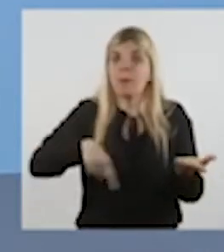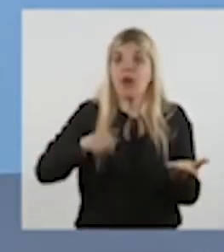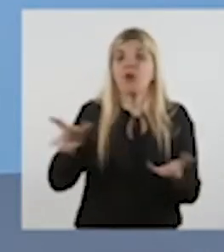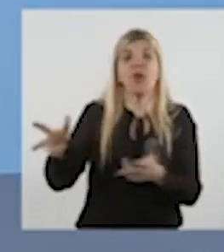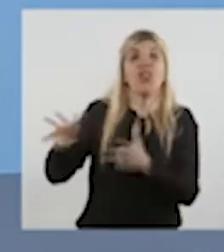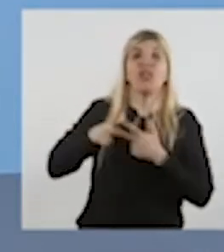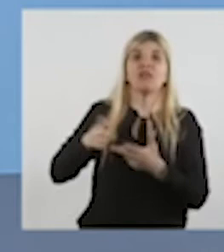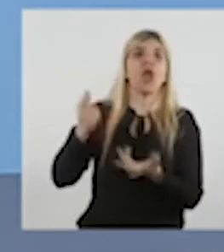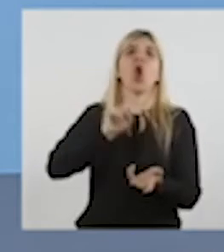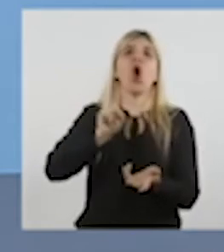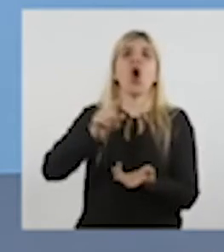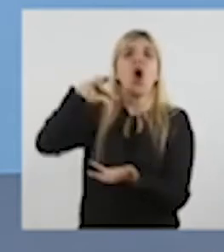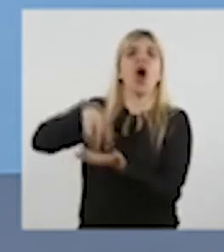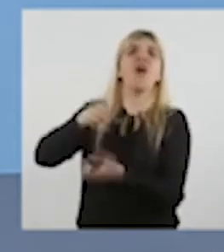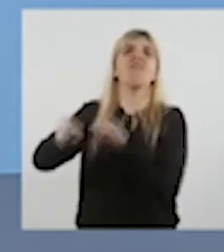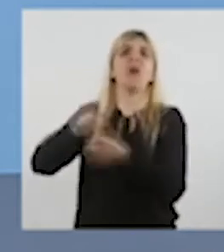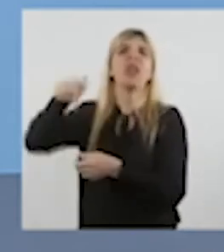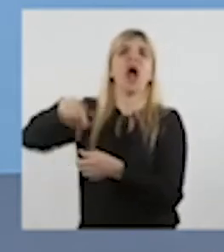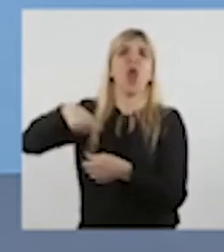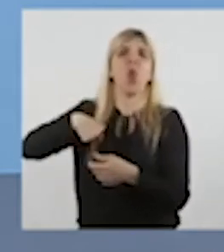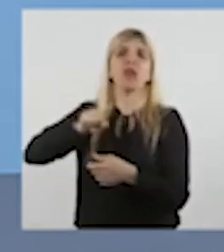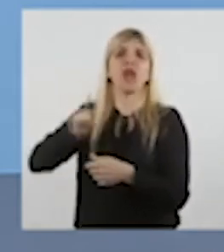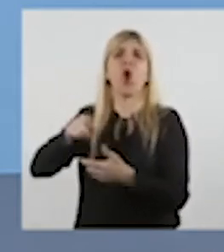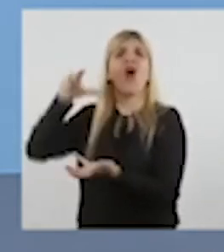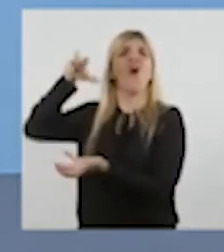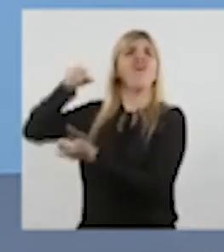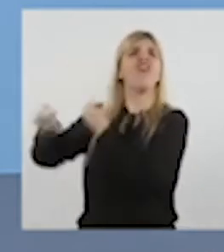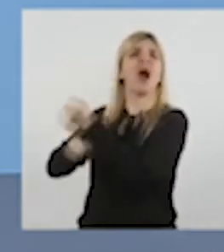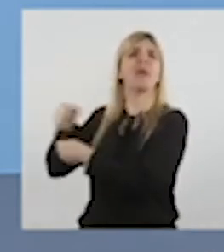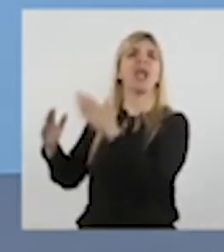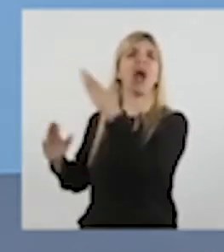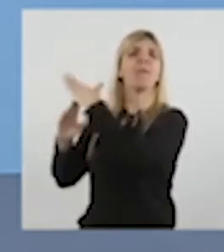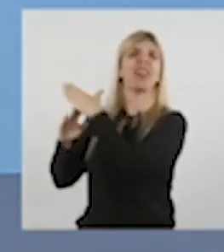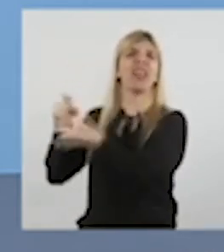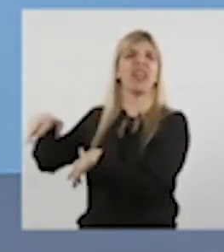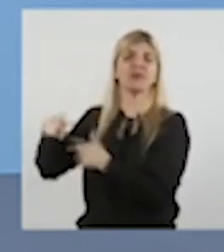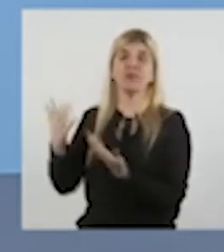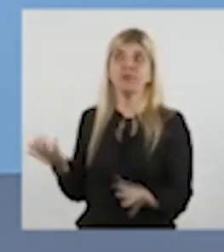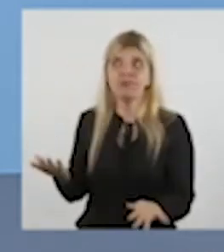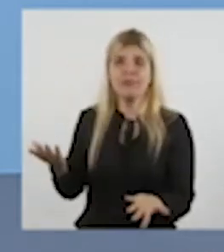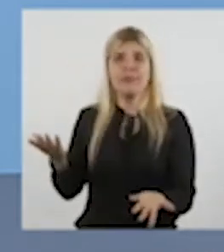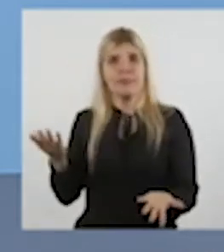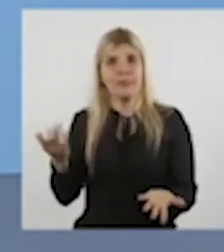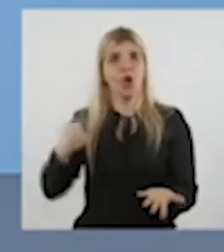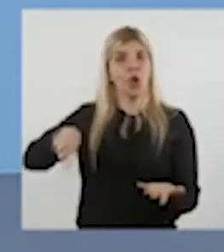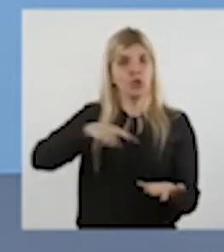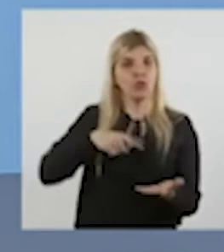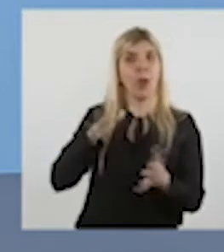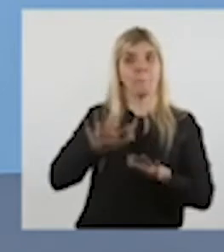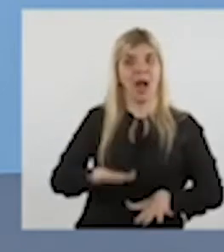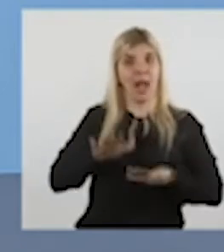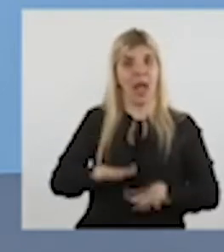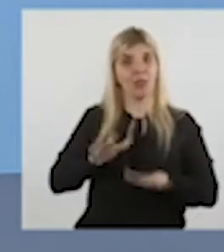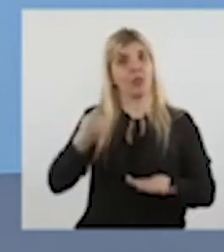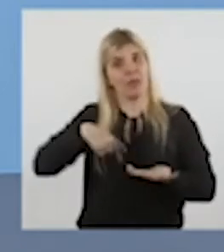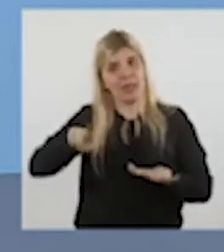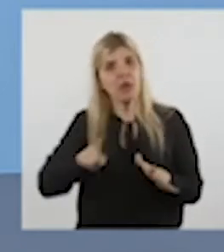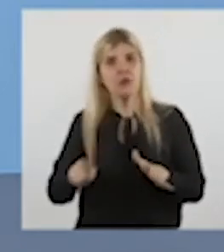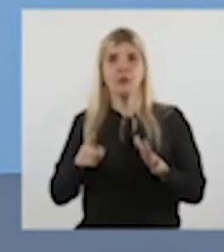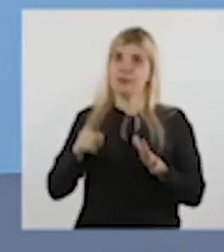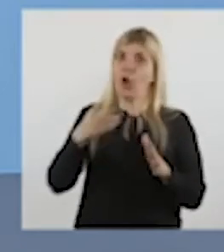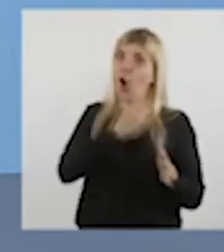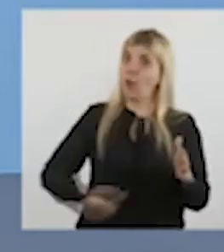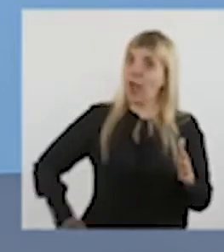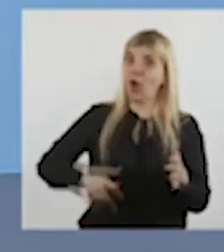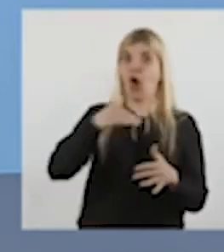este y que el otro. Seguimos conversando, pero realmente no hemos podido firmar el contrato, pese a la enorme voluntad del gobierno argentino, no se